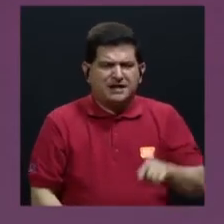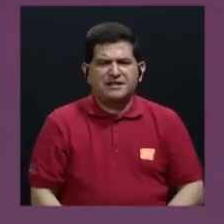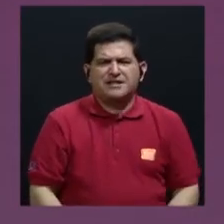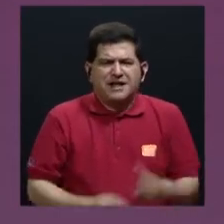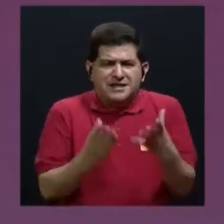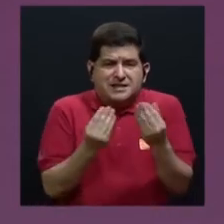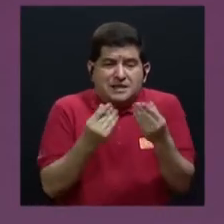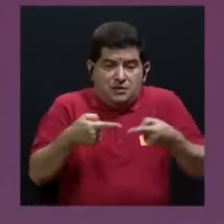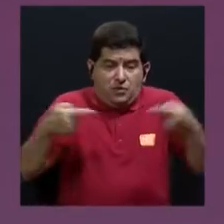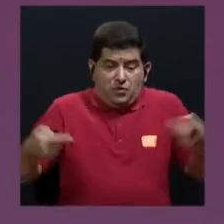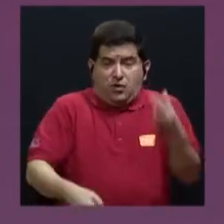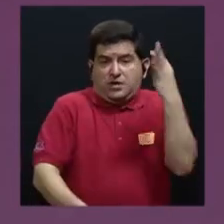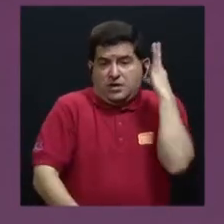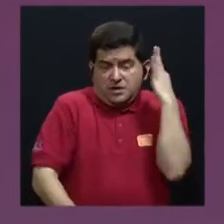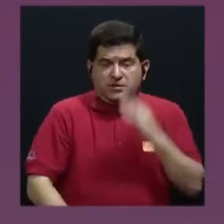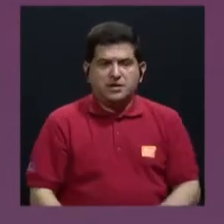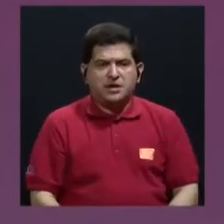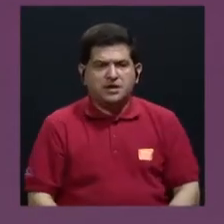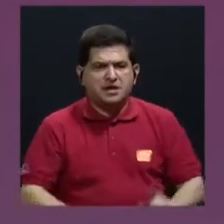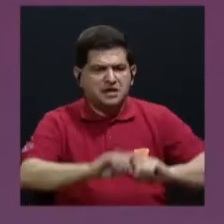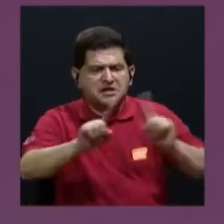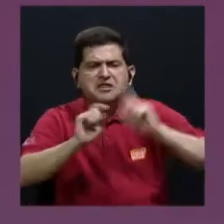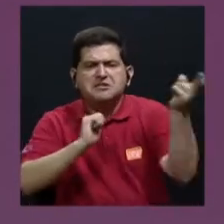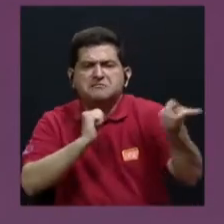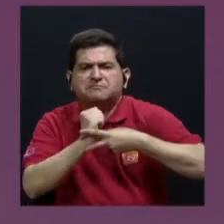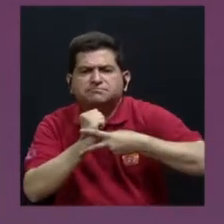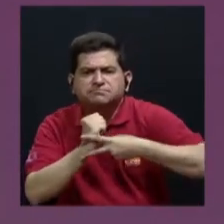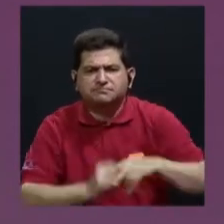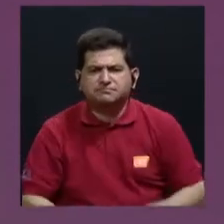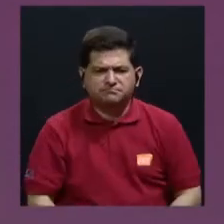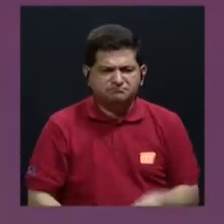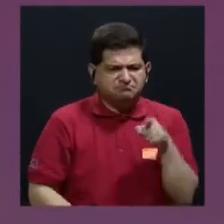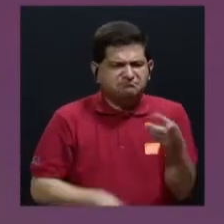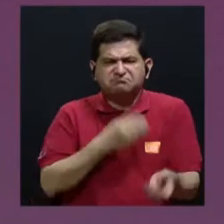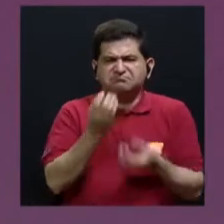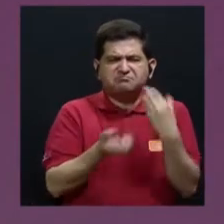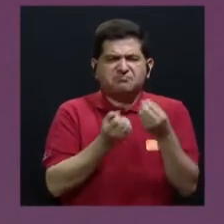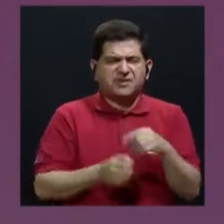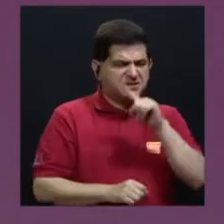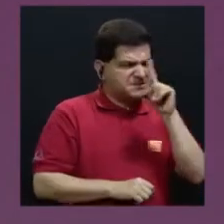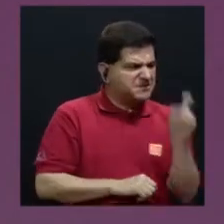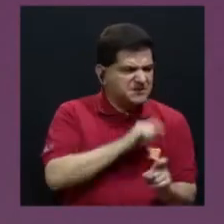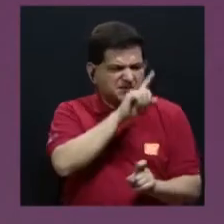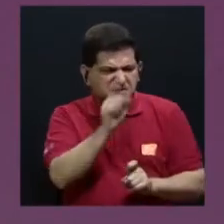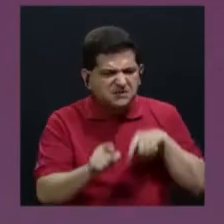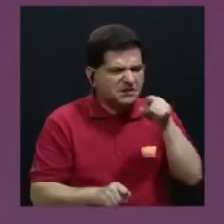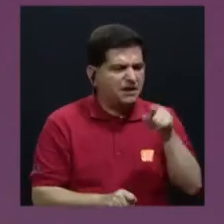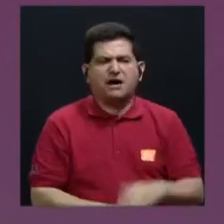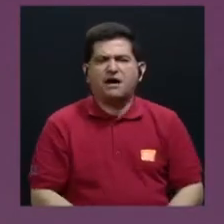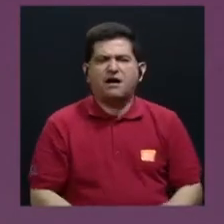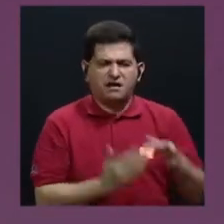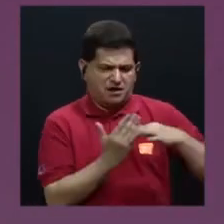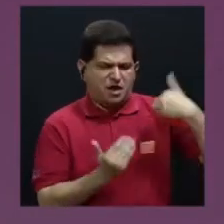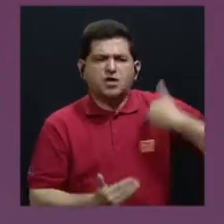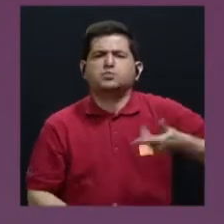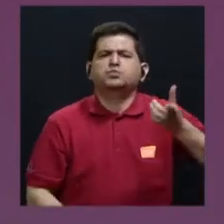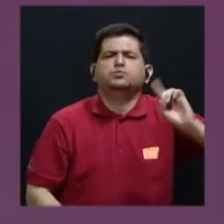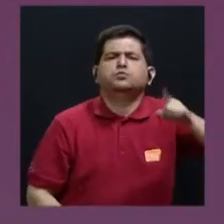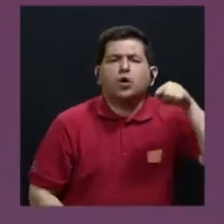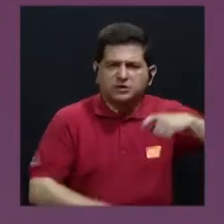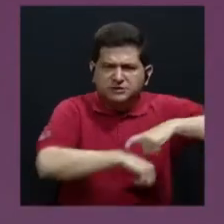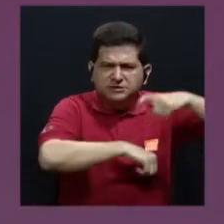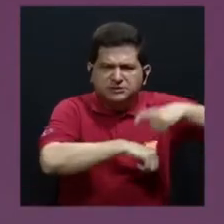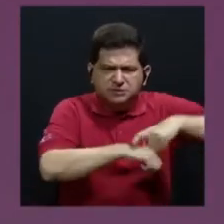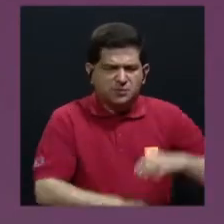en contra de las mujeres, en muchas ocasiones para interrogarlas de dónde estaban sus esposos, en otras ocasiones